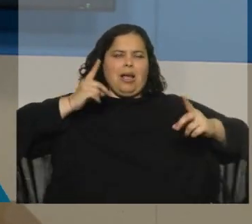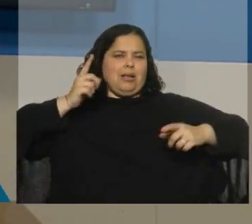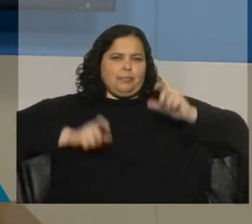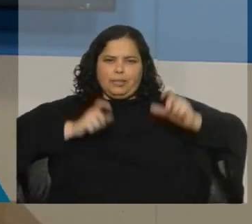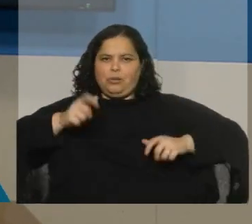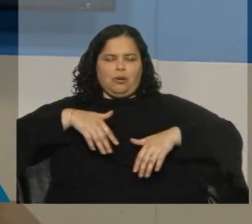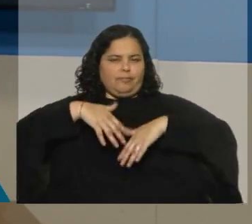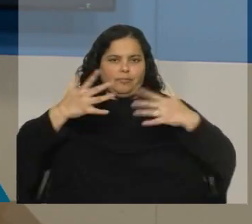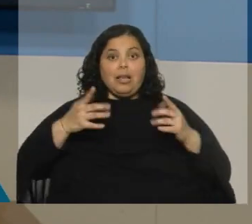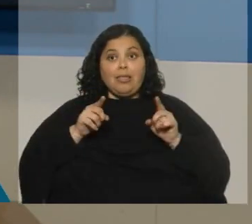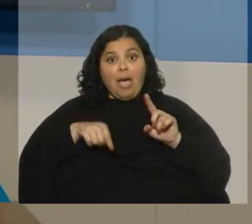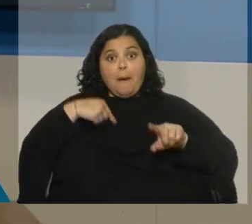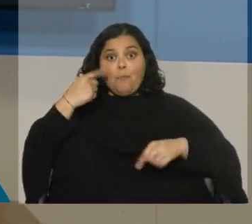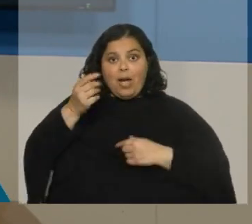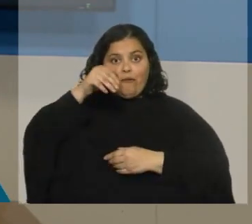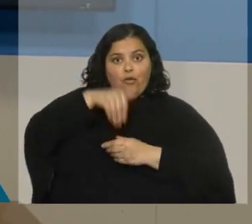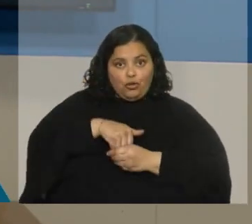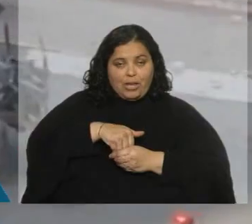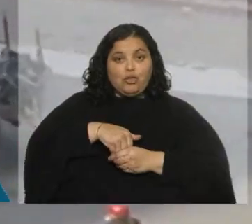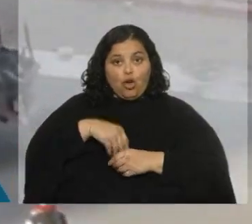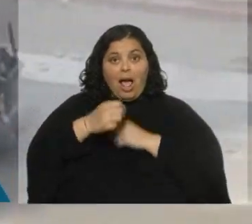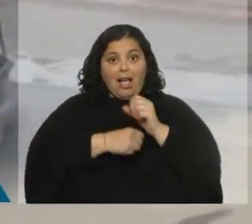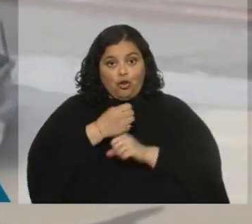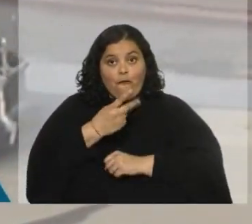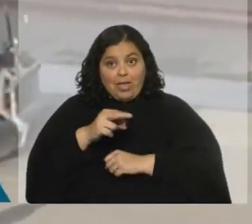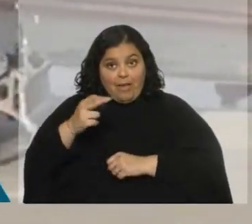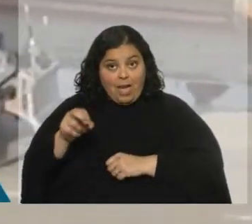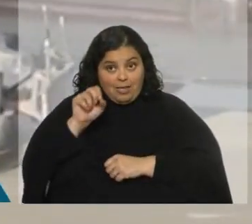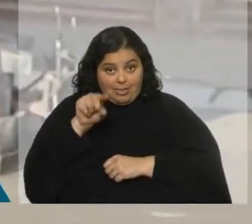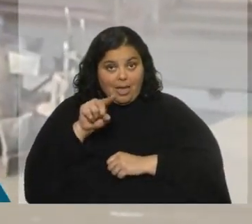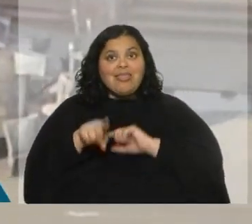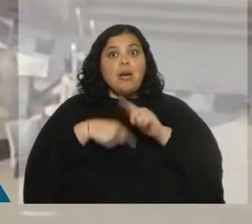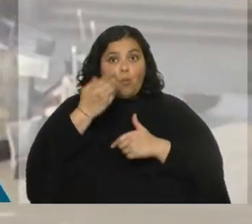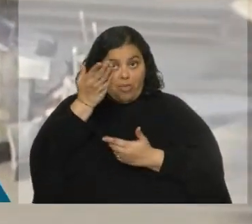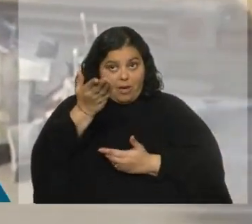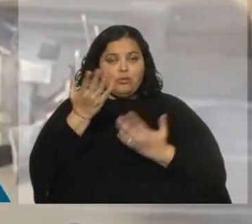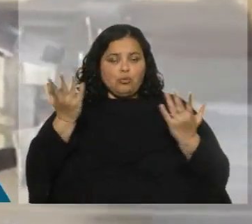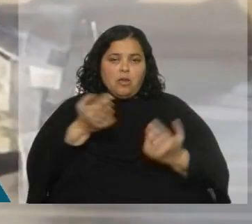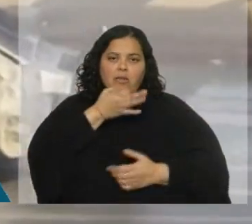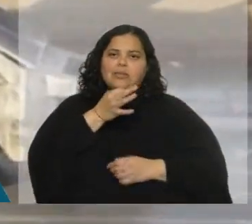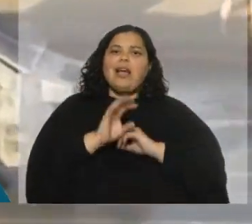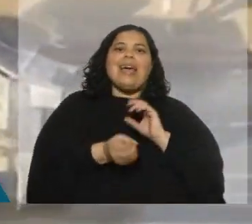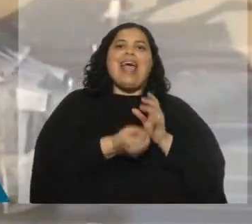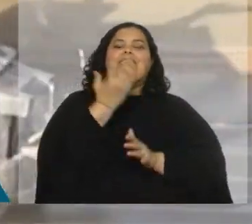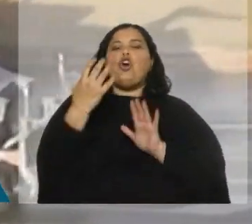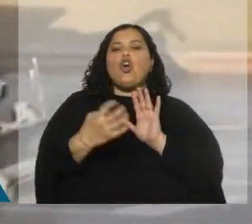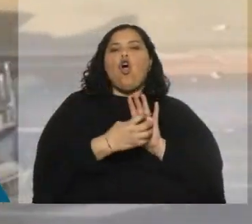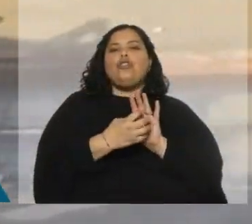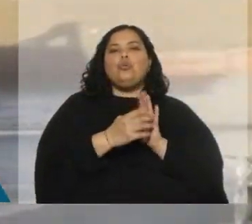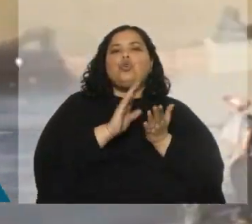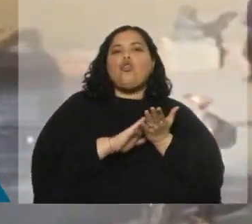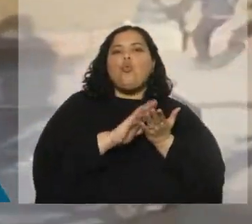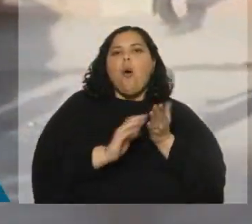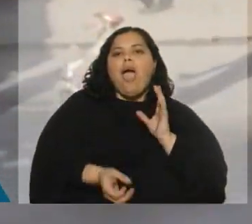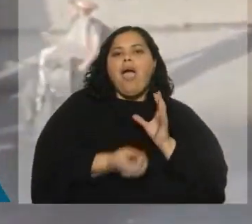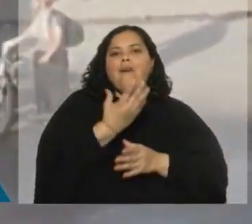procesos de votación que hubo en 2020, que es crear un texto constitucional que permita